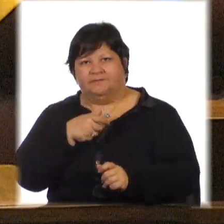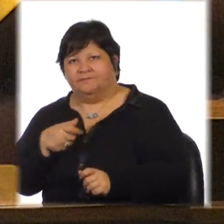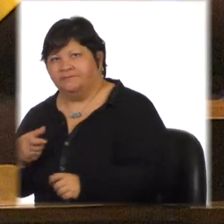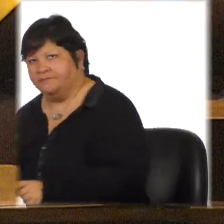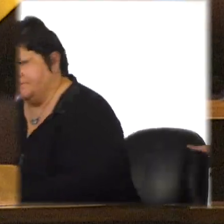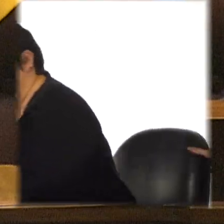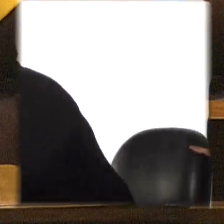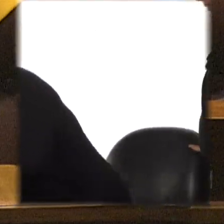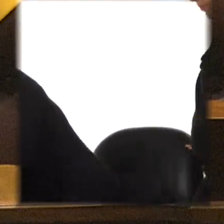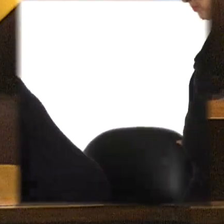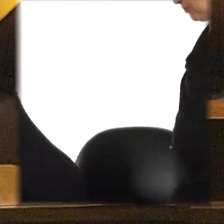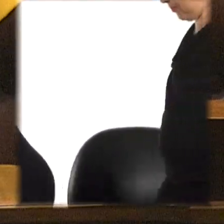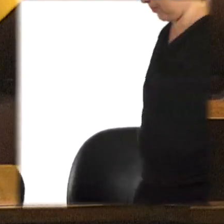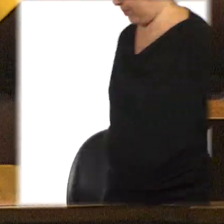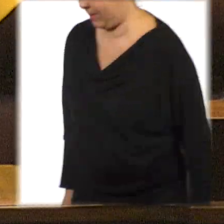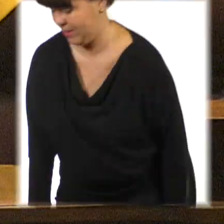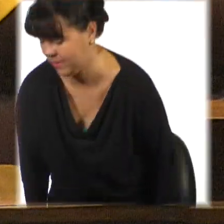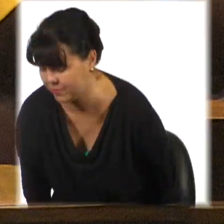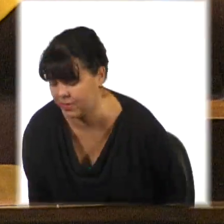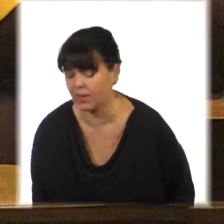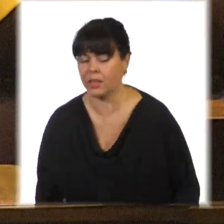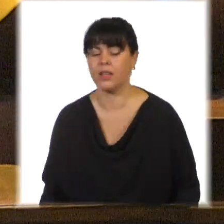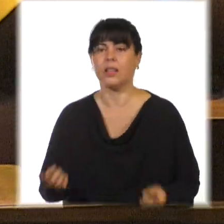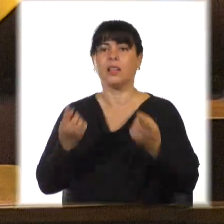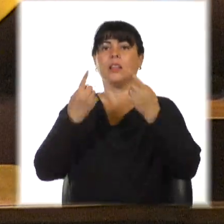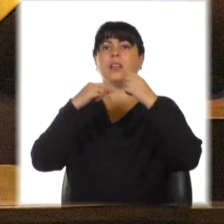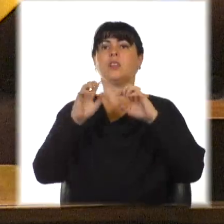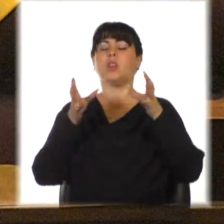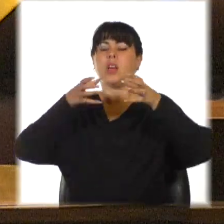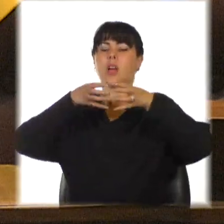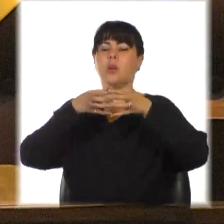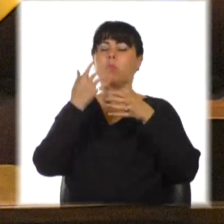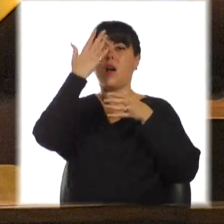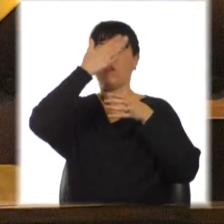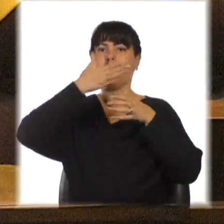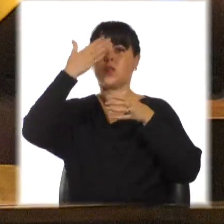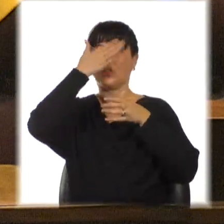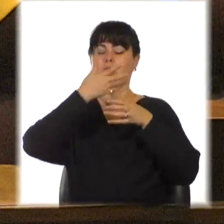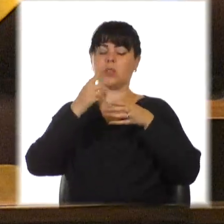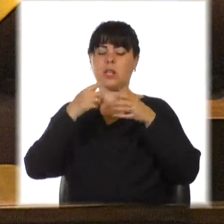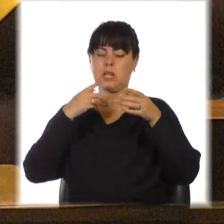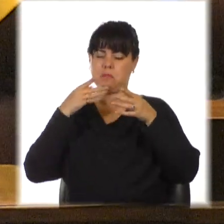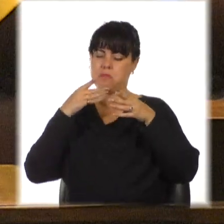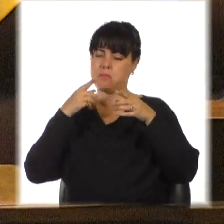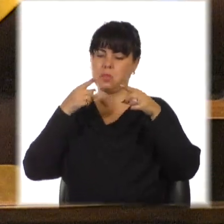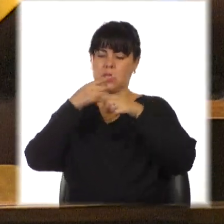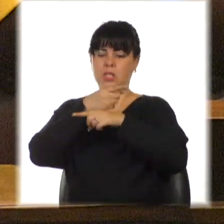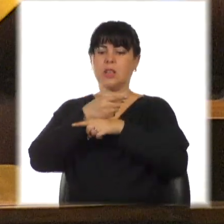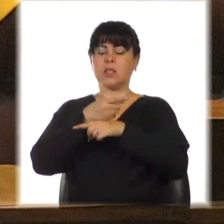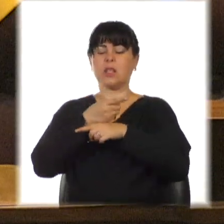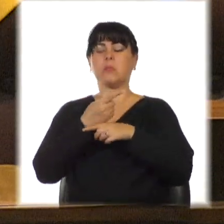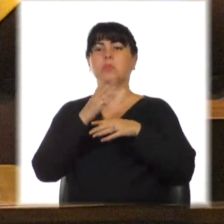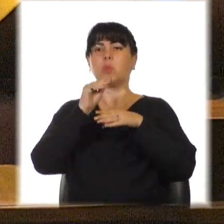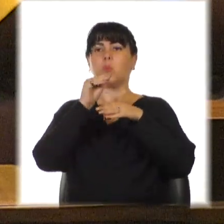Los afrombandistas sentimos profundamente la igualdad humana y rechazamos todo tipo de jerarquías culturales o sociales. Como toda